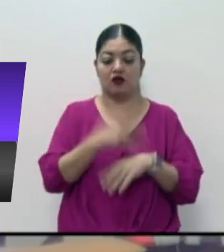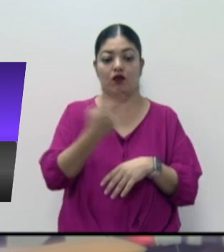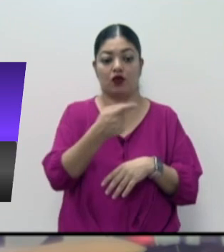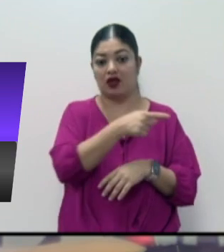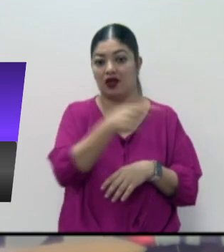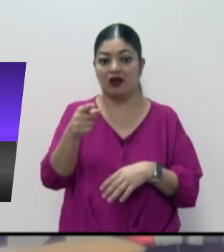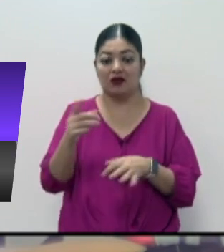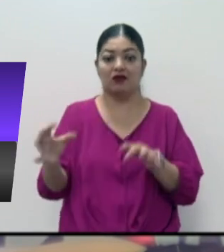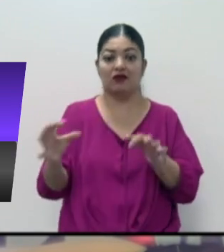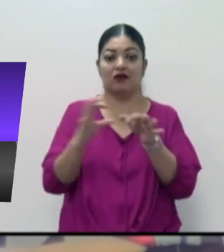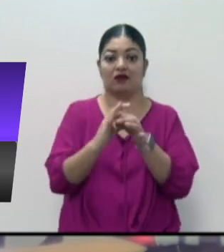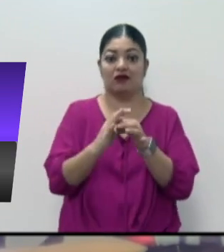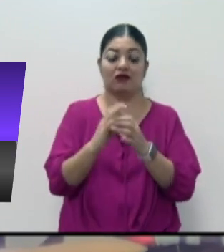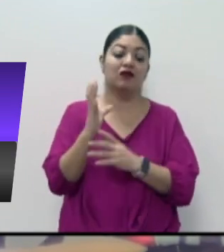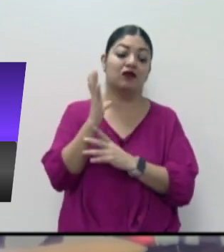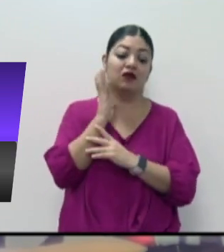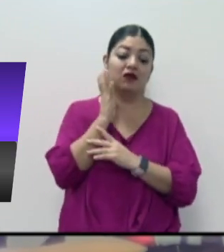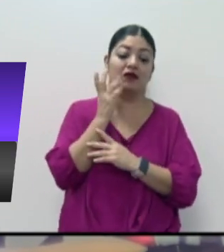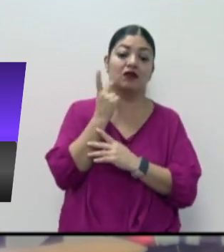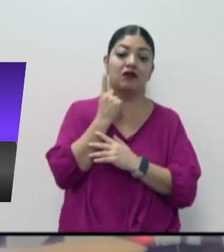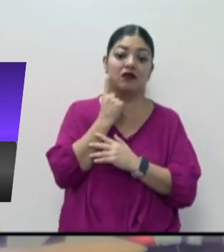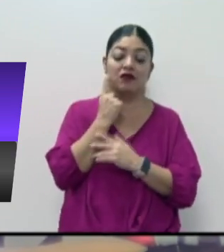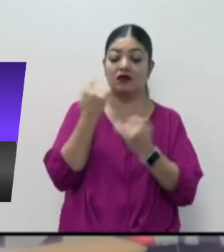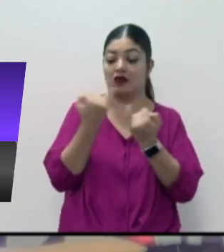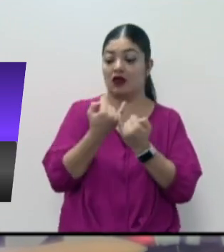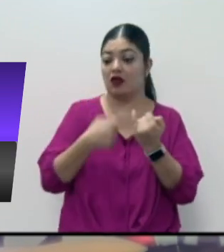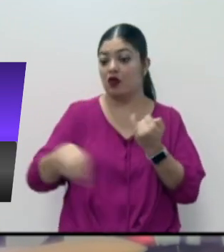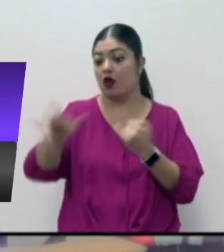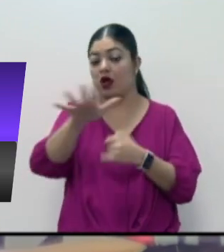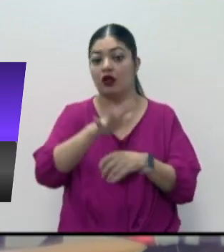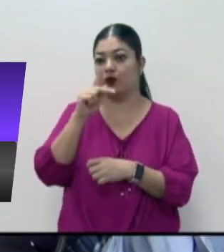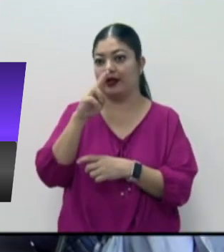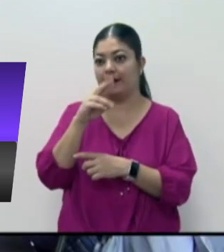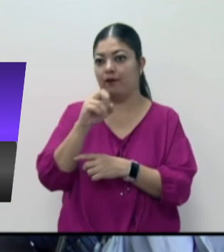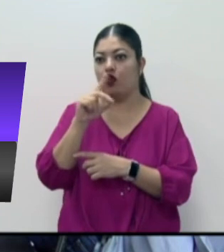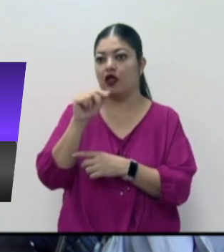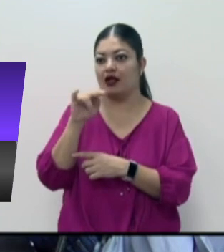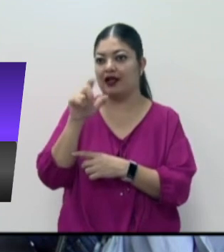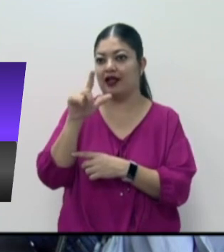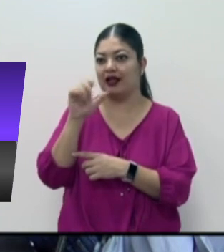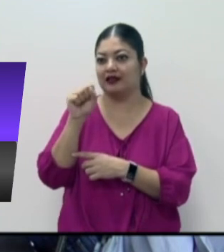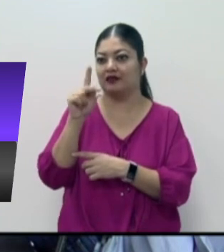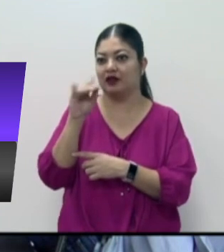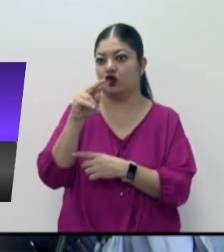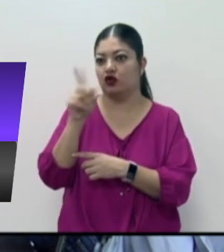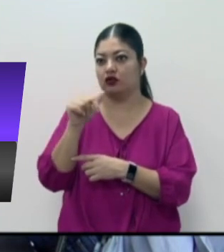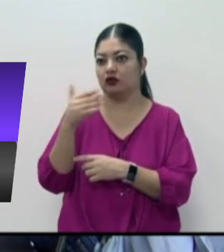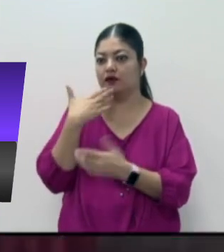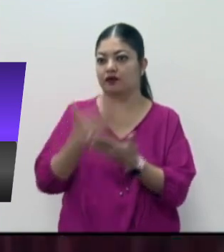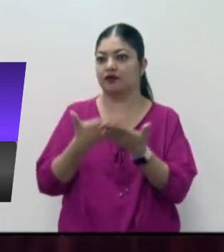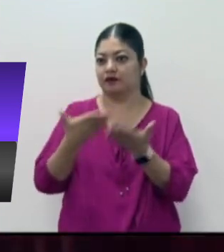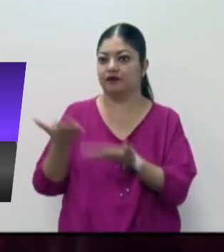Sánchez, presidente de la Red de Radiodifusoras y Televisoras Educativas y Culturales de México. Daniel Espinoza Licón, presidente del